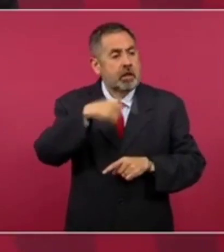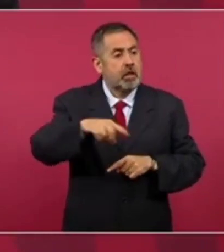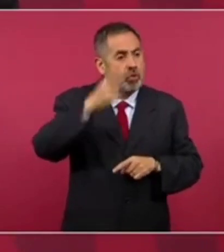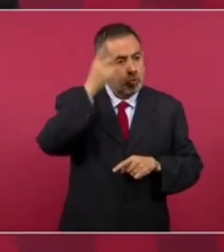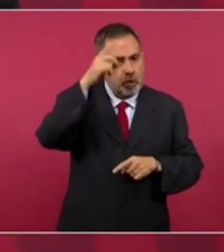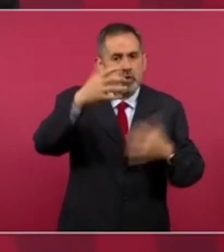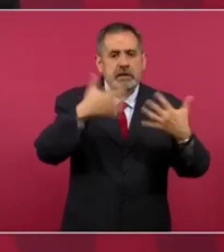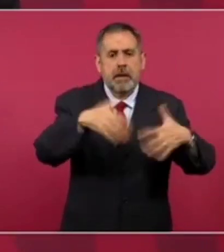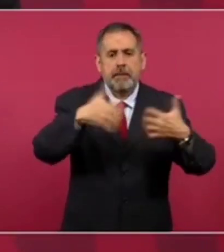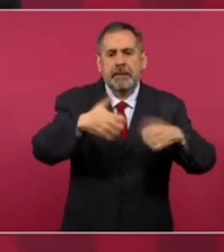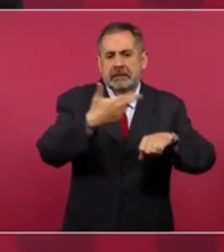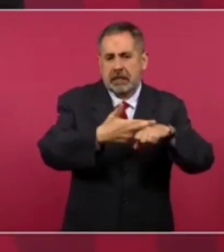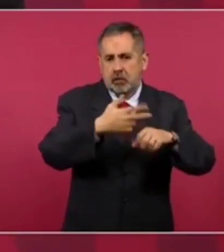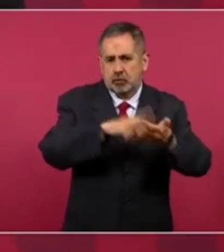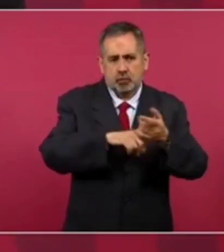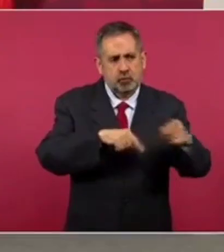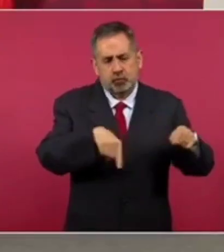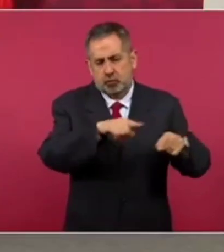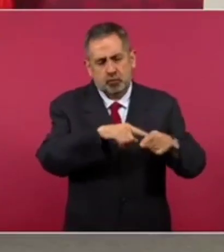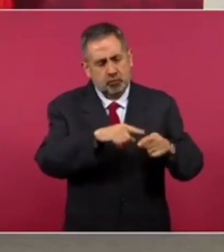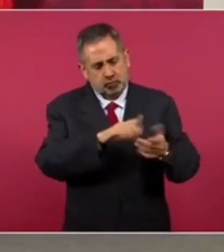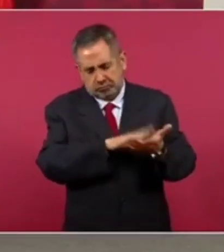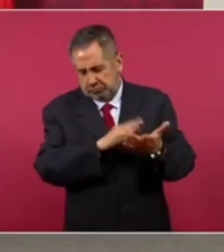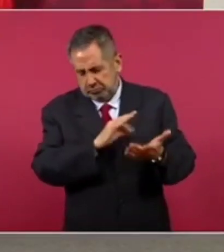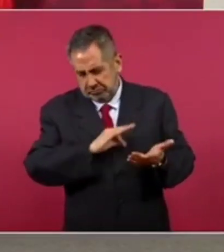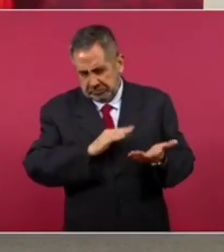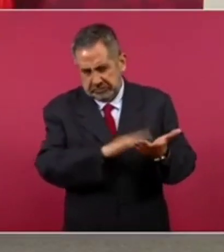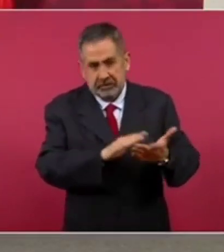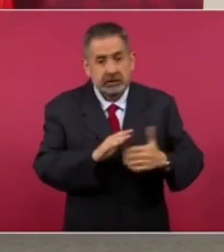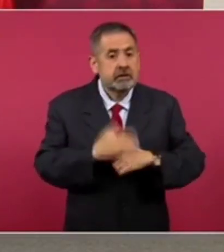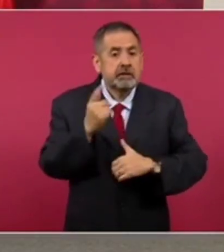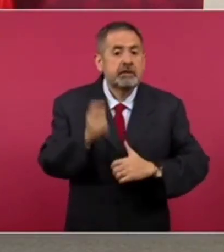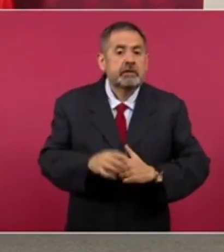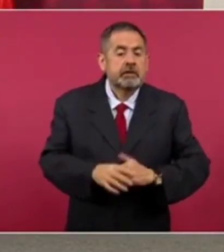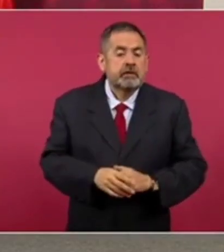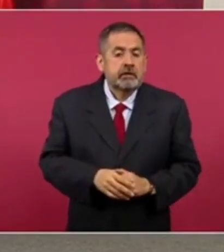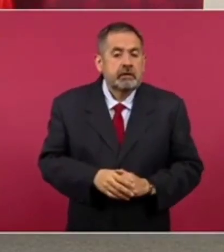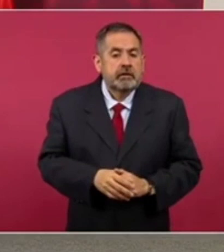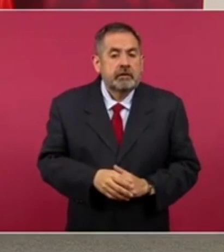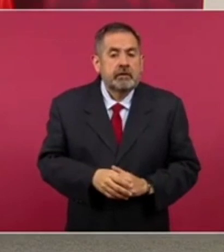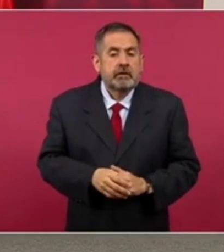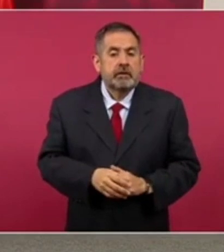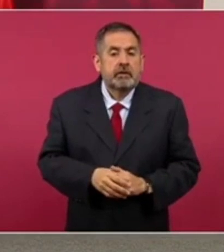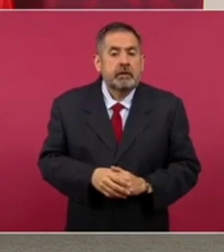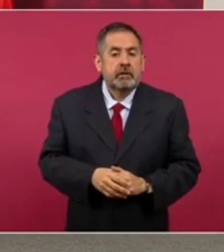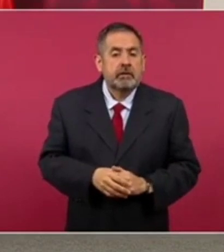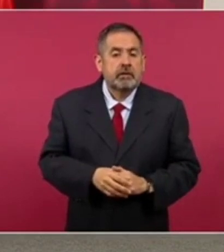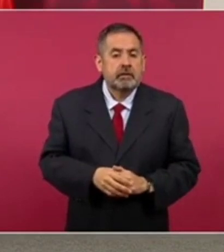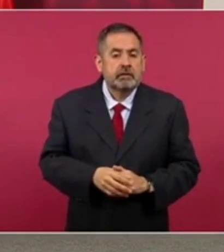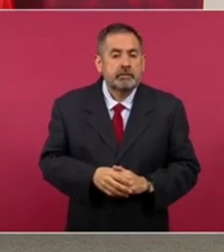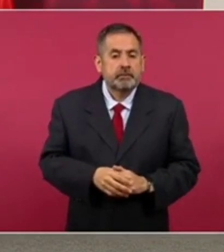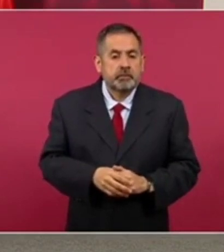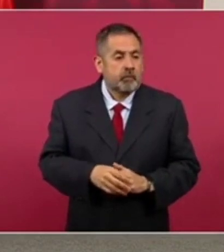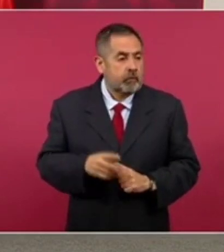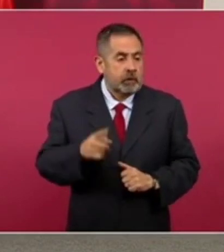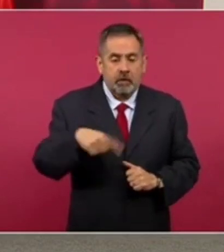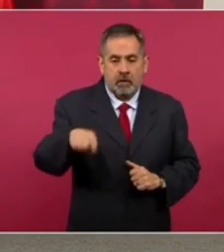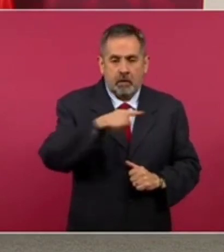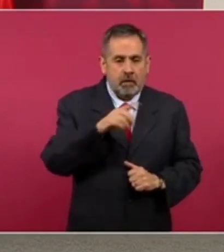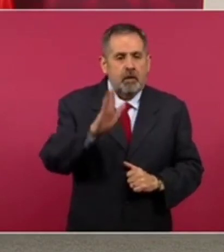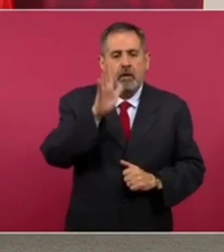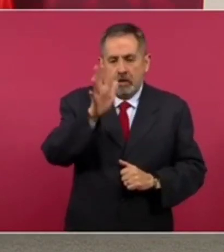porque ya llegaron a un acuerdo